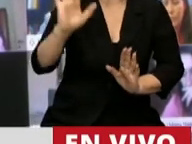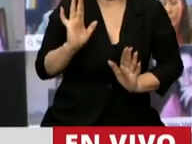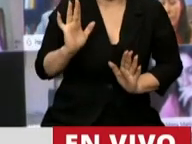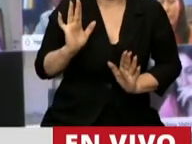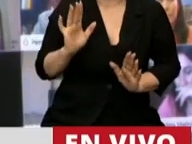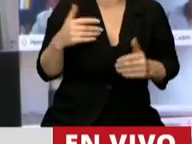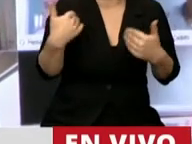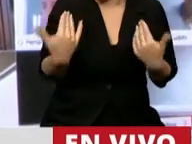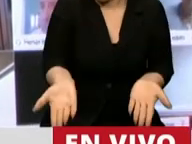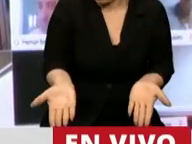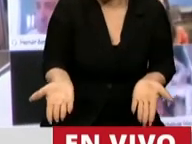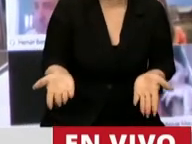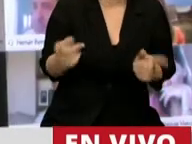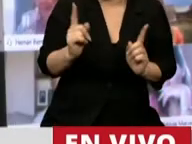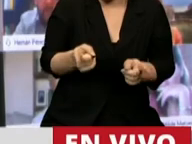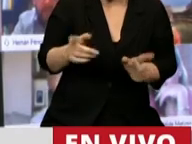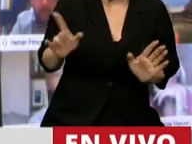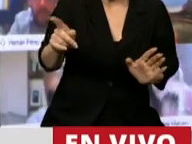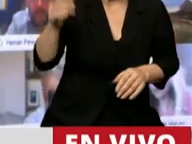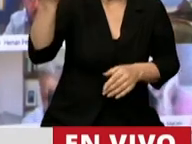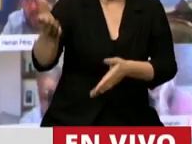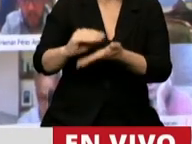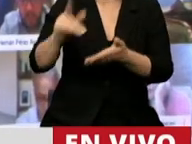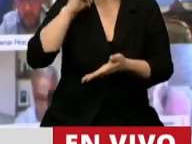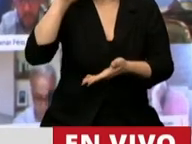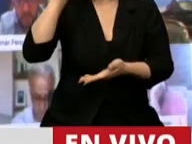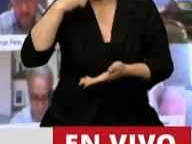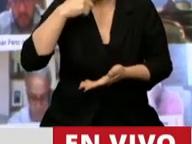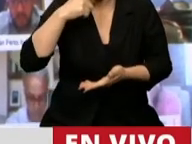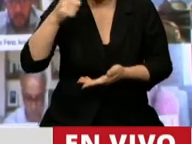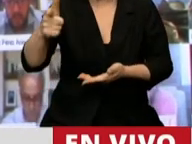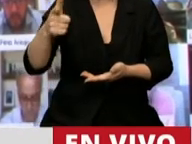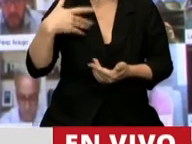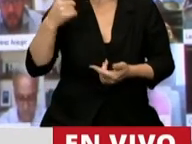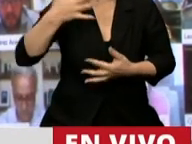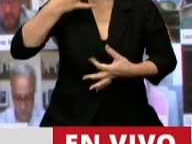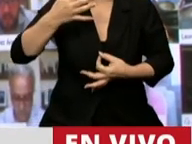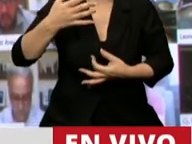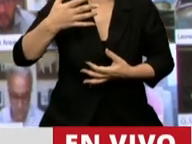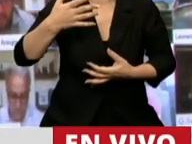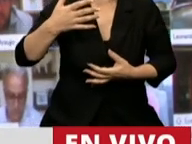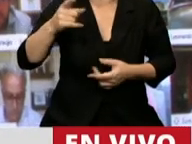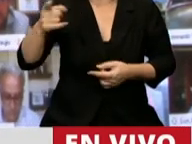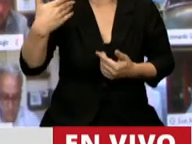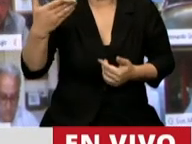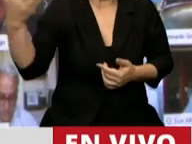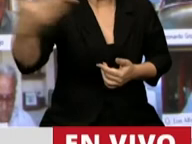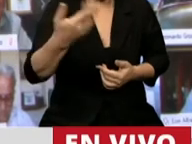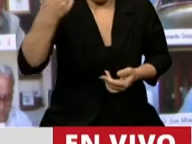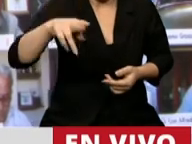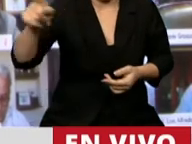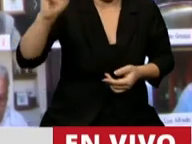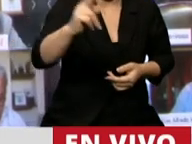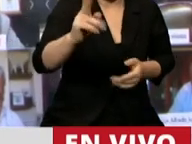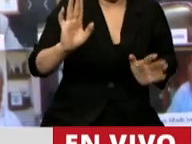aprovecho, además, le va a molestar al diputado Iglesias, capaz que pide una nueva cuestión de privilegio contra usted. Porque la verdad que